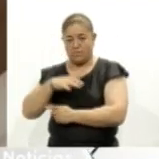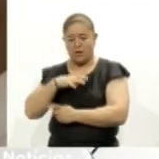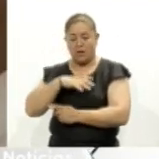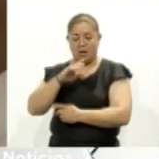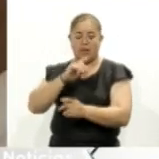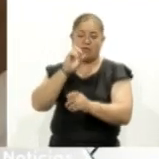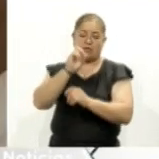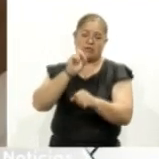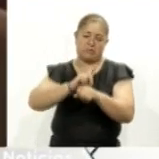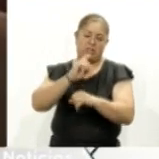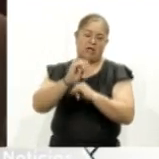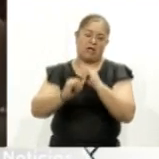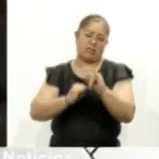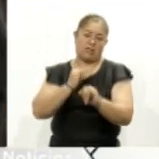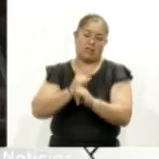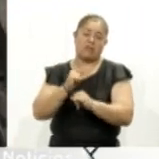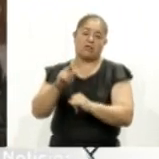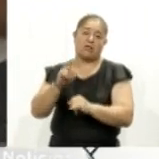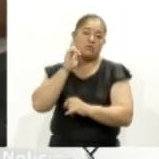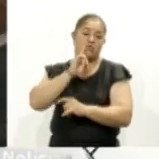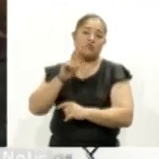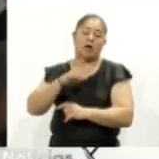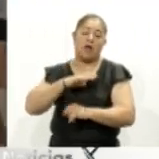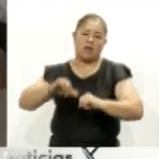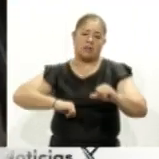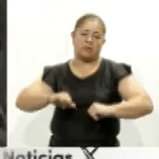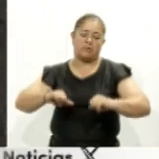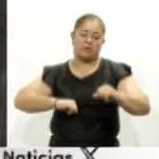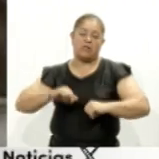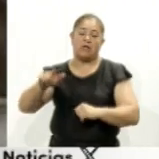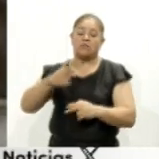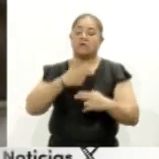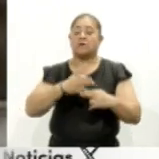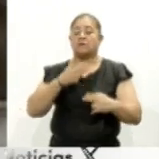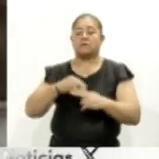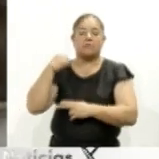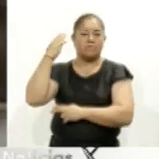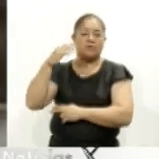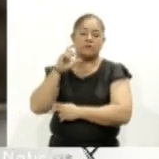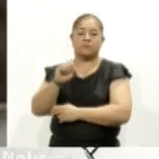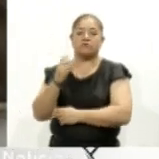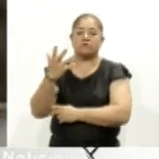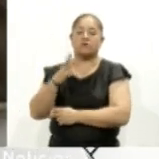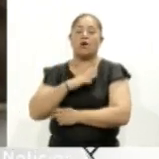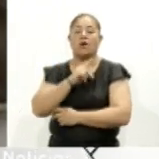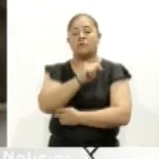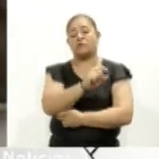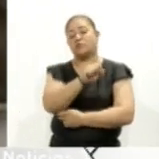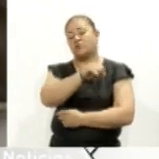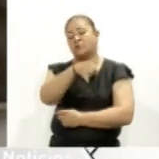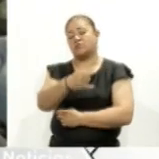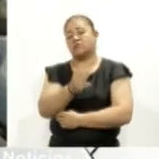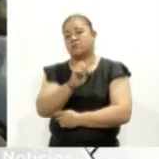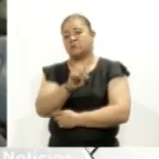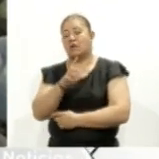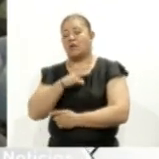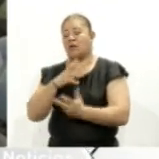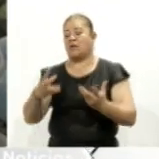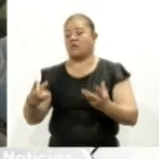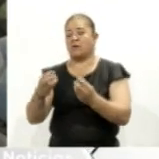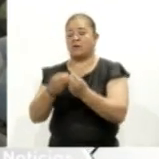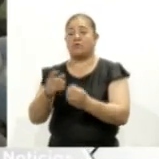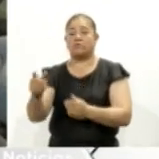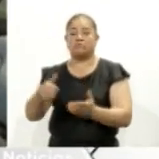Derechos Humanos realizará diferentes actividades hasta el próximo 25 de marzo en coordinación con el Tribunal Superior de Justicia del Estado. La